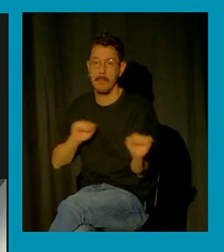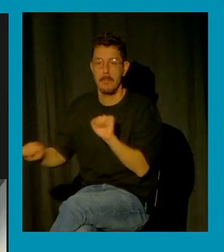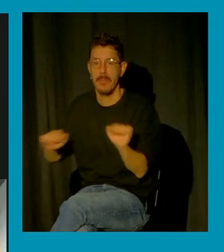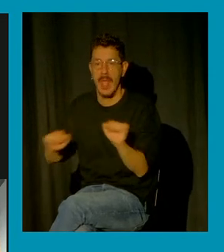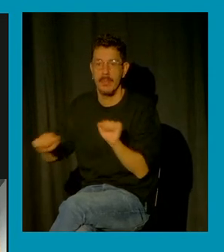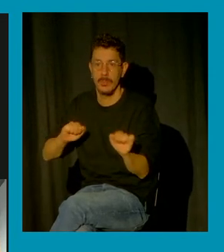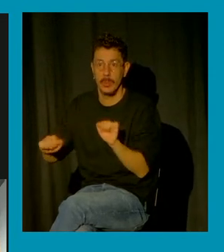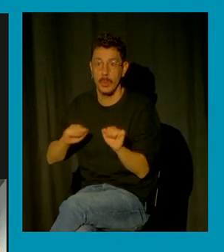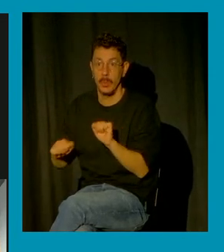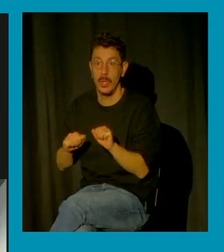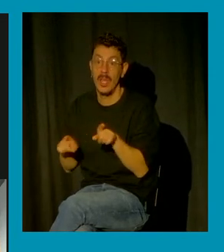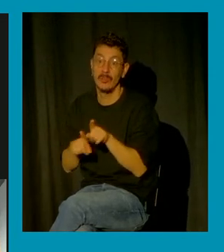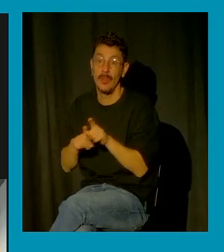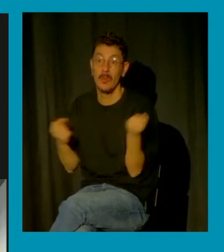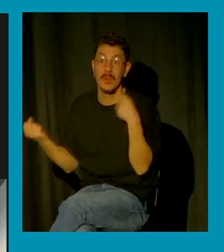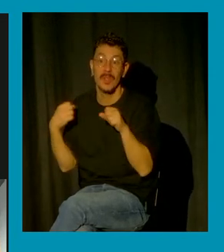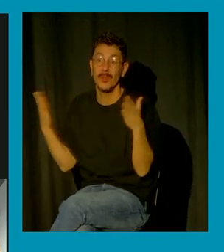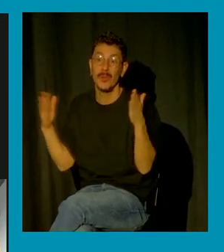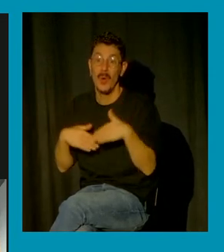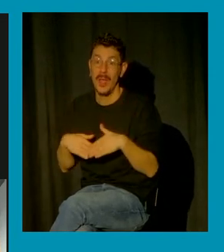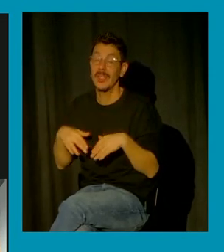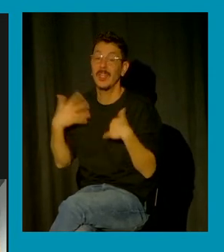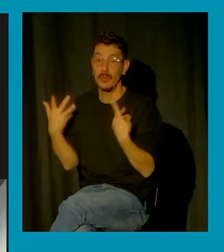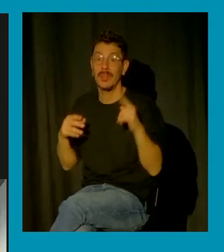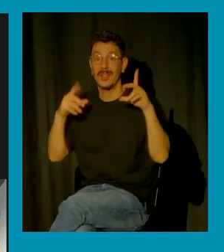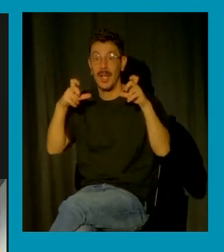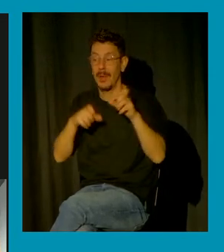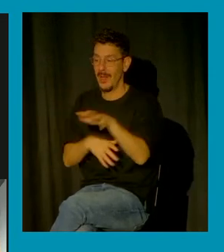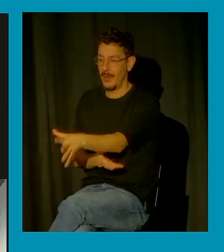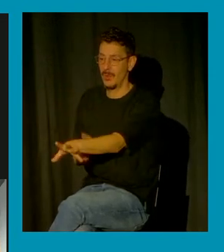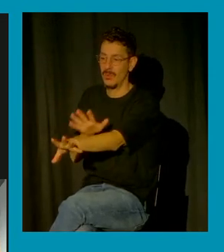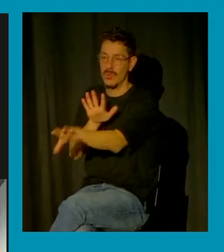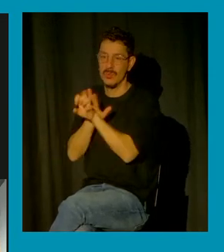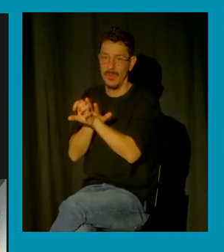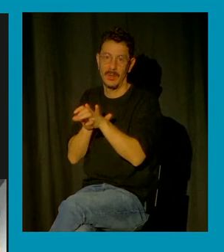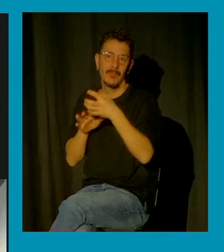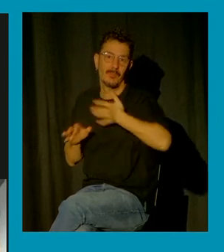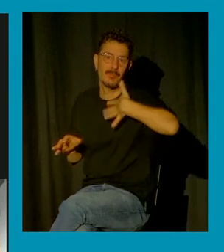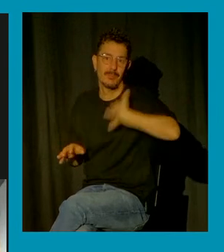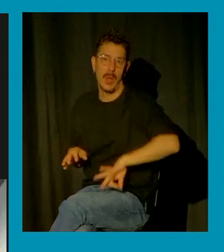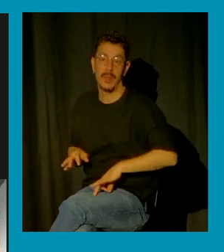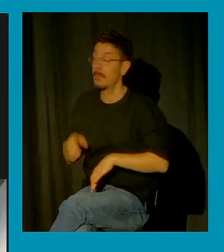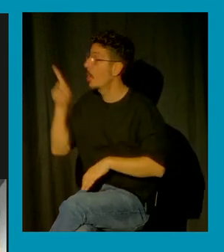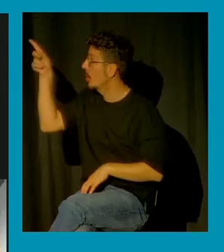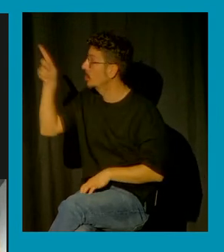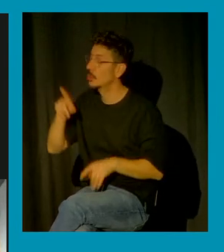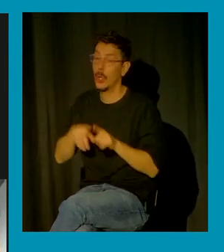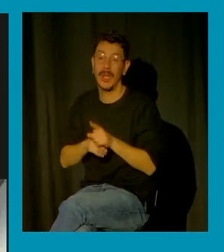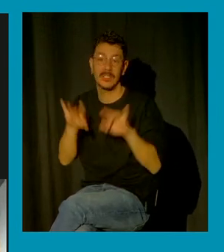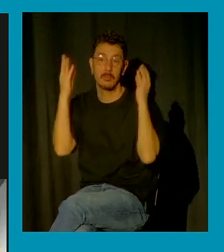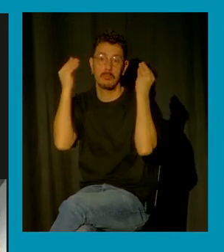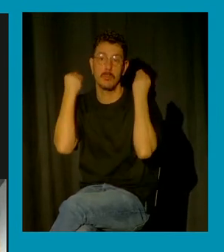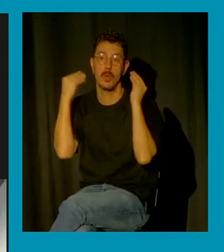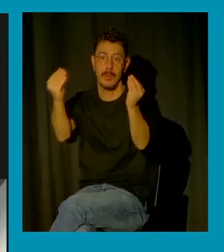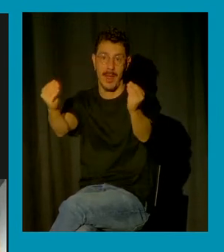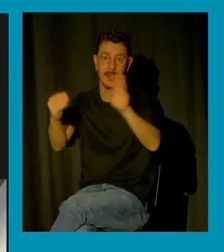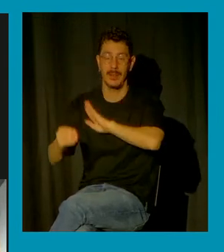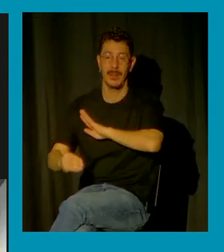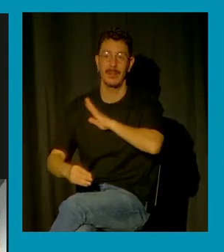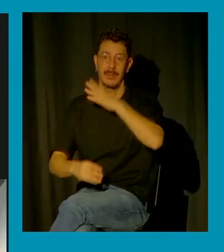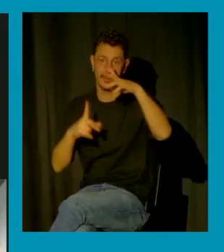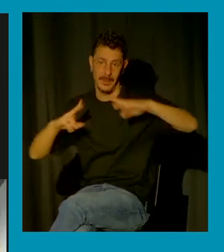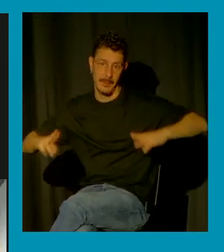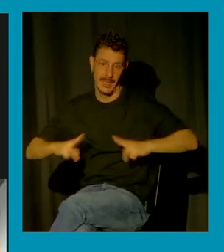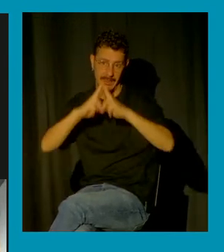pero la realidad es que esto es el boulevard de París está en ese momento lleno de personas de carruajes con caballos que están pasando lo que